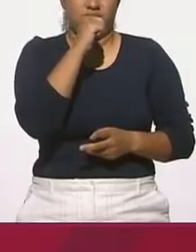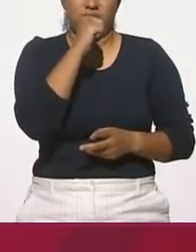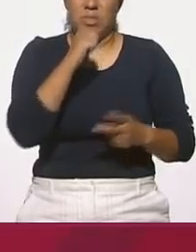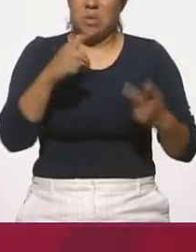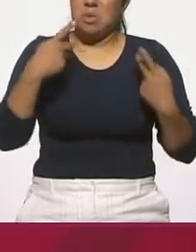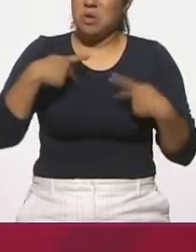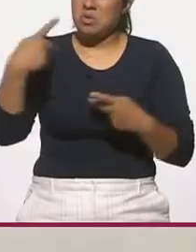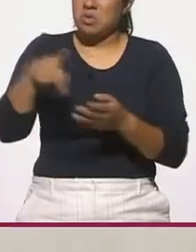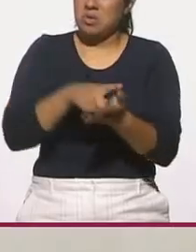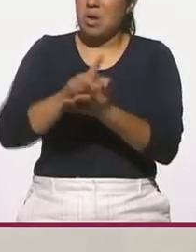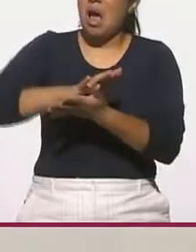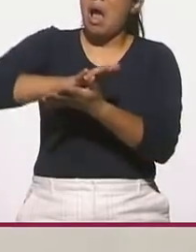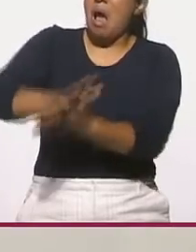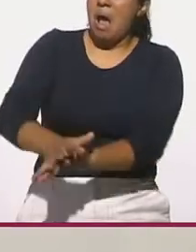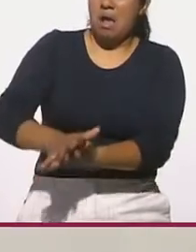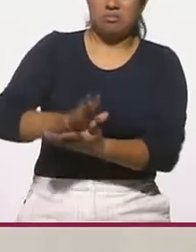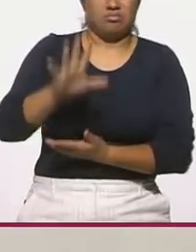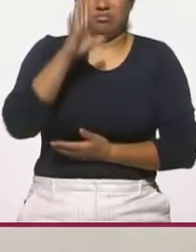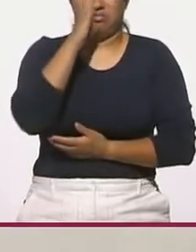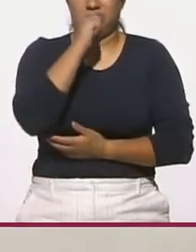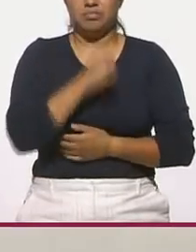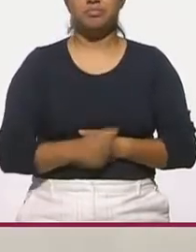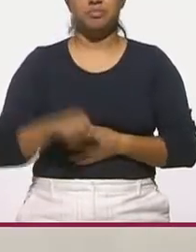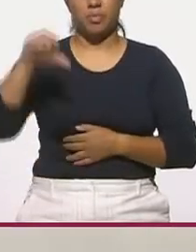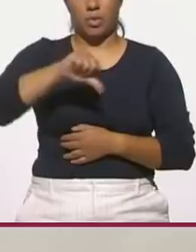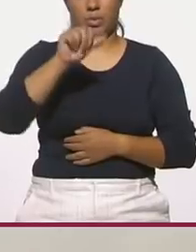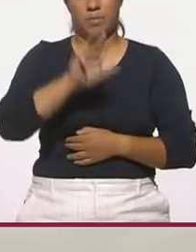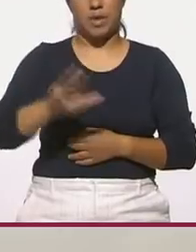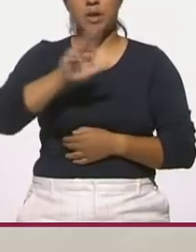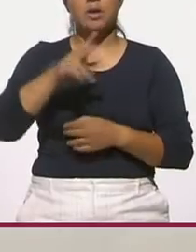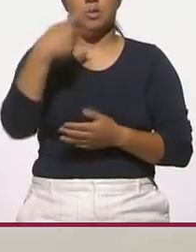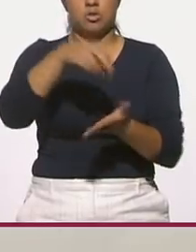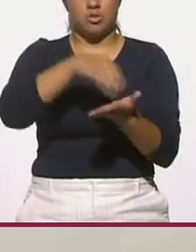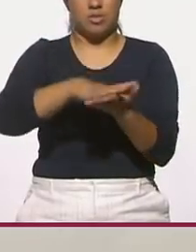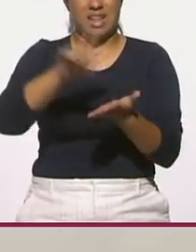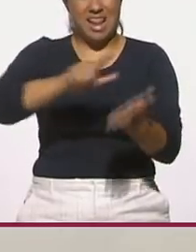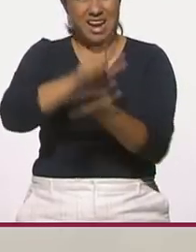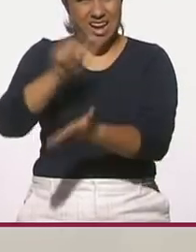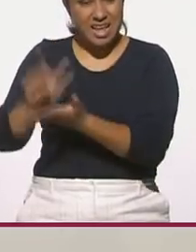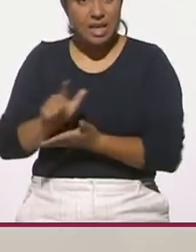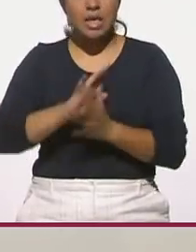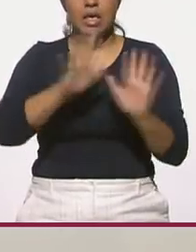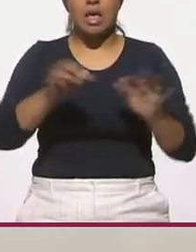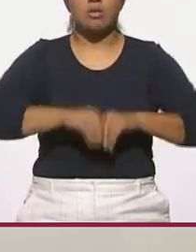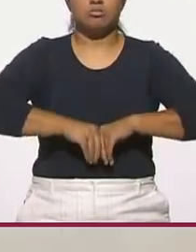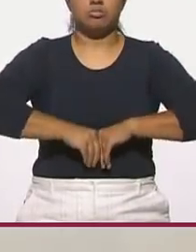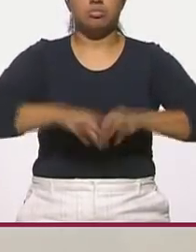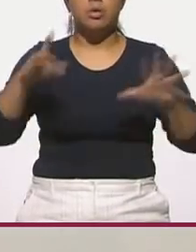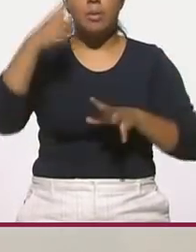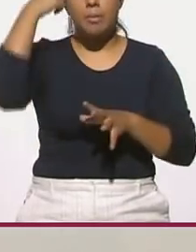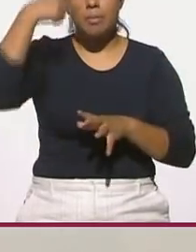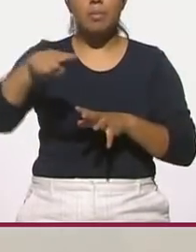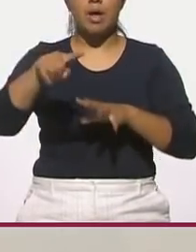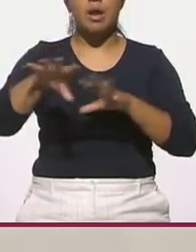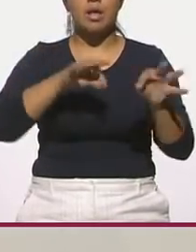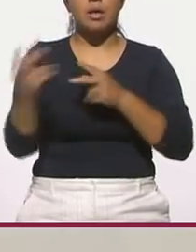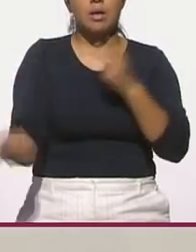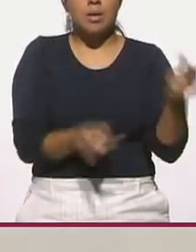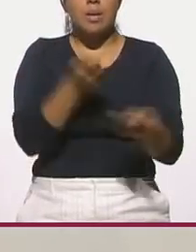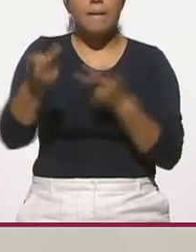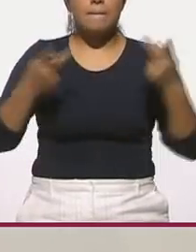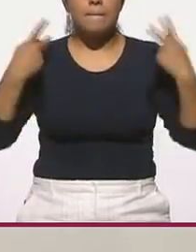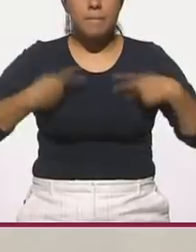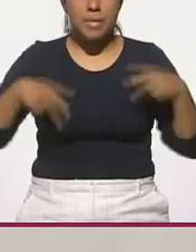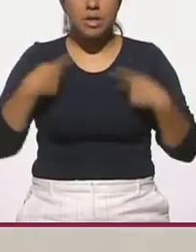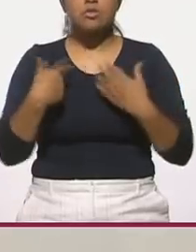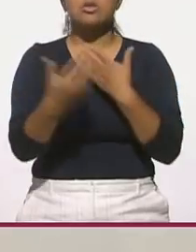a nadie. Este miércoles el diario oficial de la Federación publicó el decreto por el que se expide la convocatoria de consulta popular